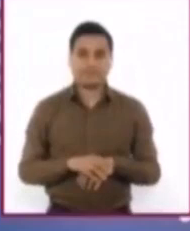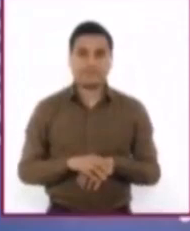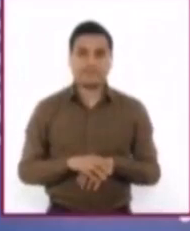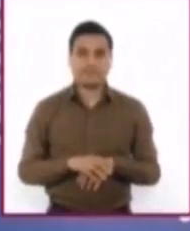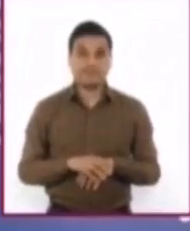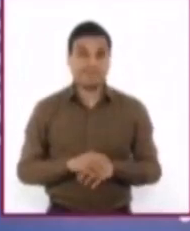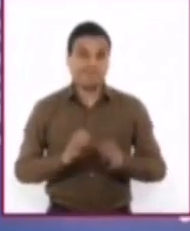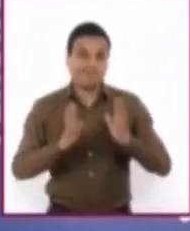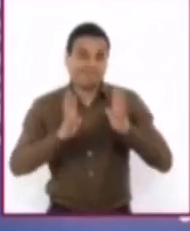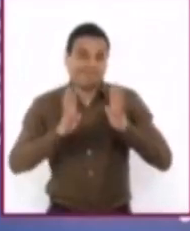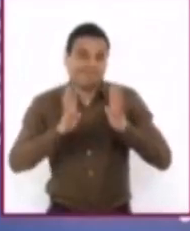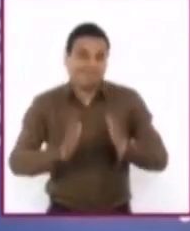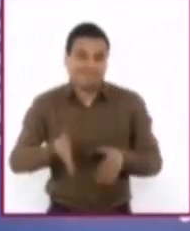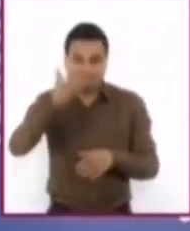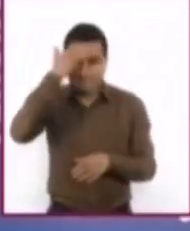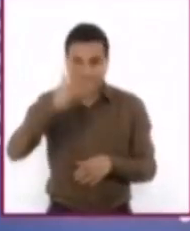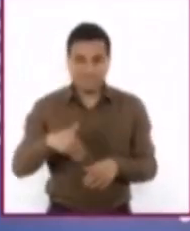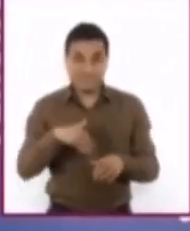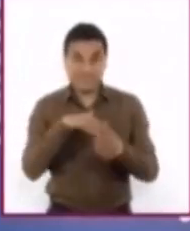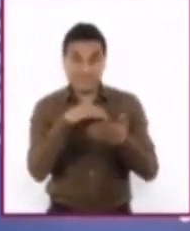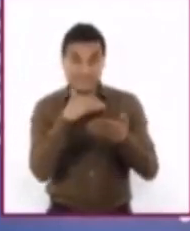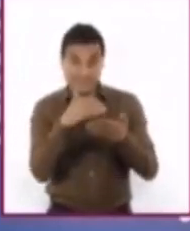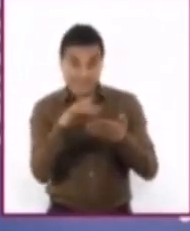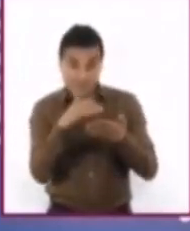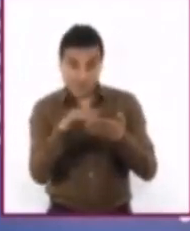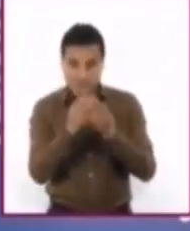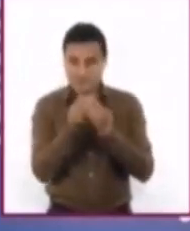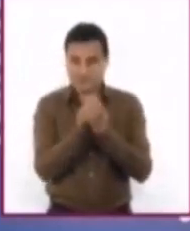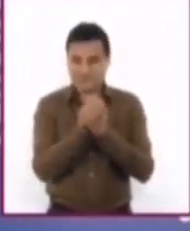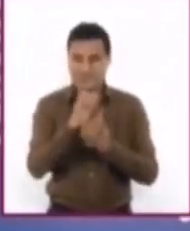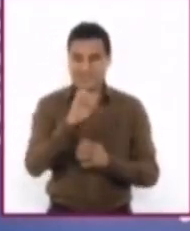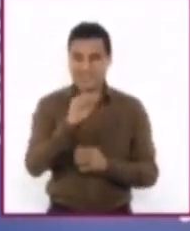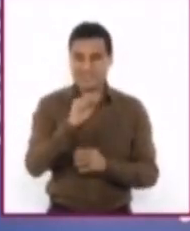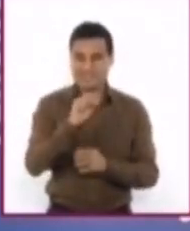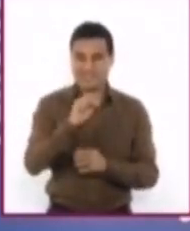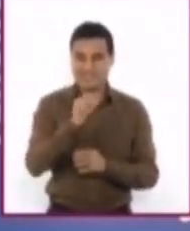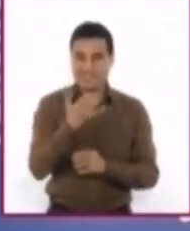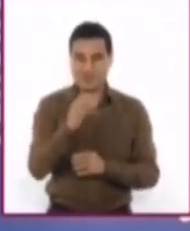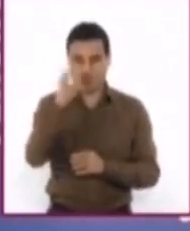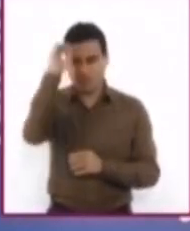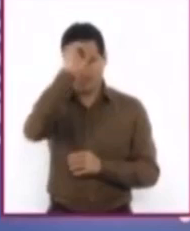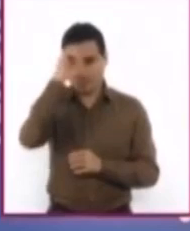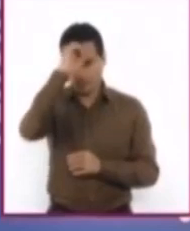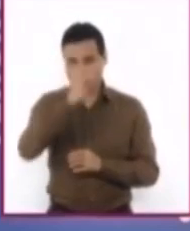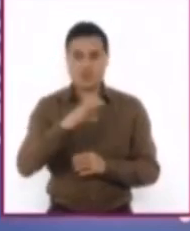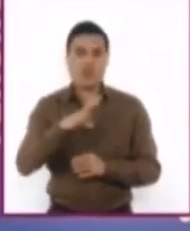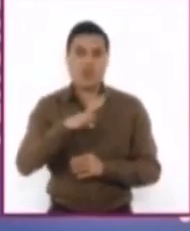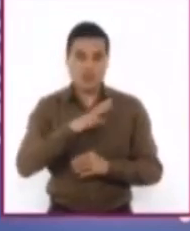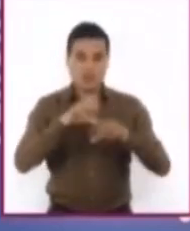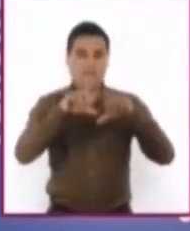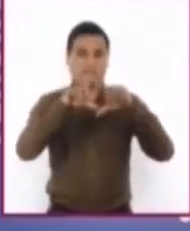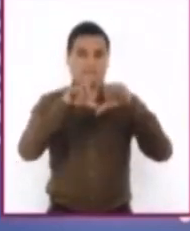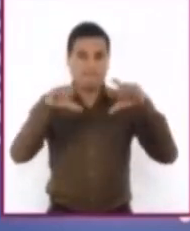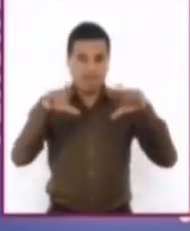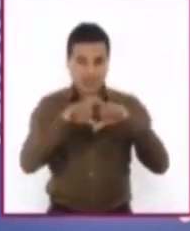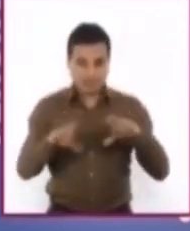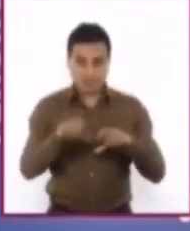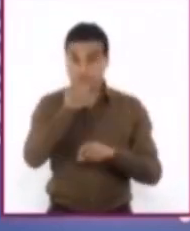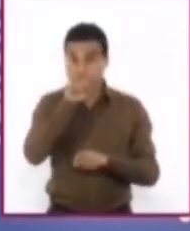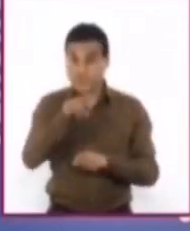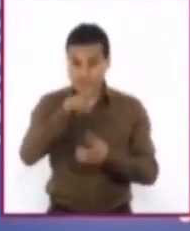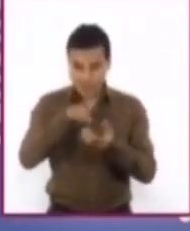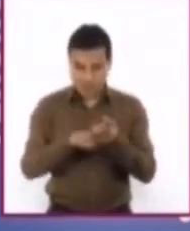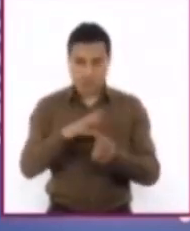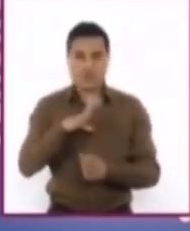Como ya saben, los textos, como los ensayos, se componen de párrafos que a su vez están conformados por oraciones,